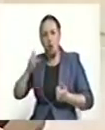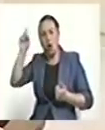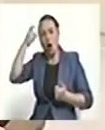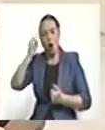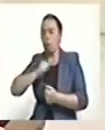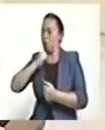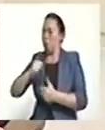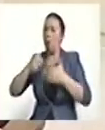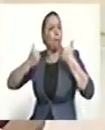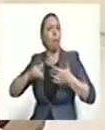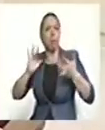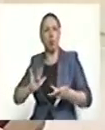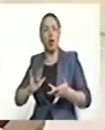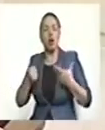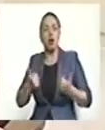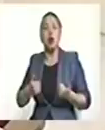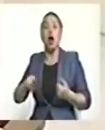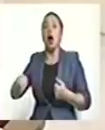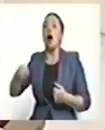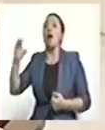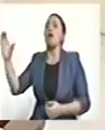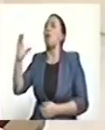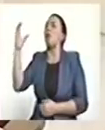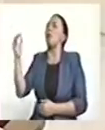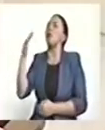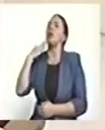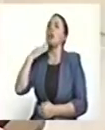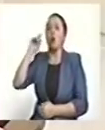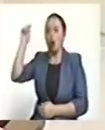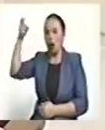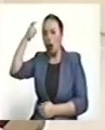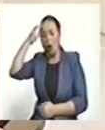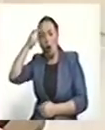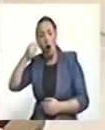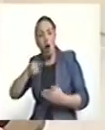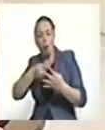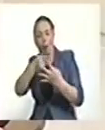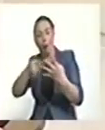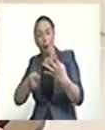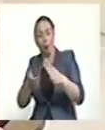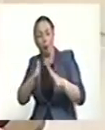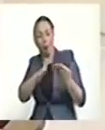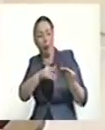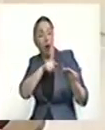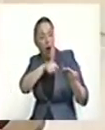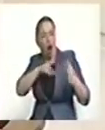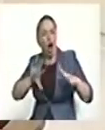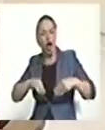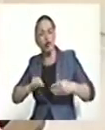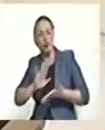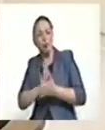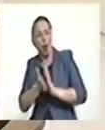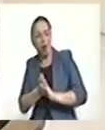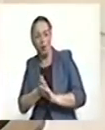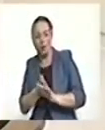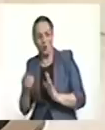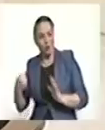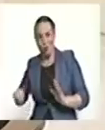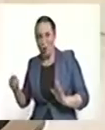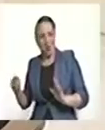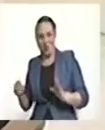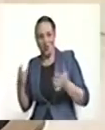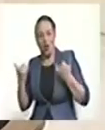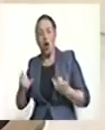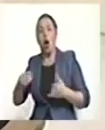Acá jamás el Estado colombiano ha aceptado el aniquilamiento del otro como una forma de configurar la paz. Aceptarlo como